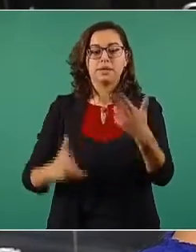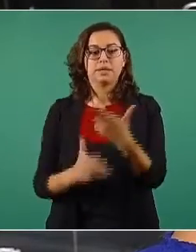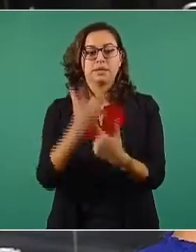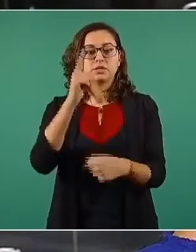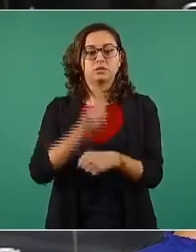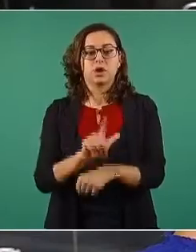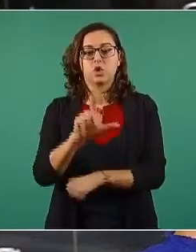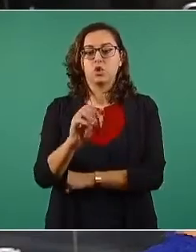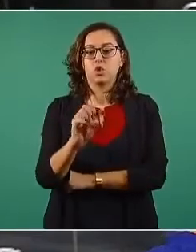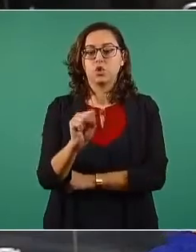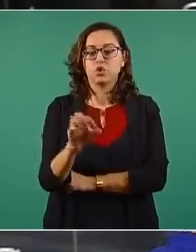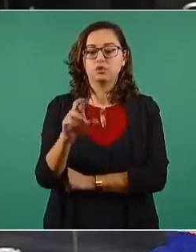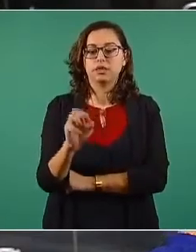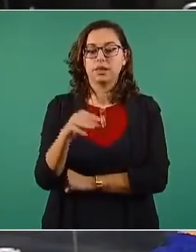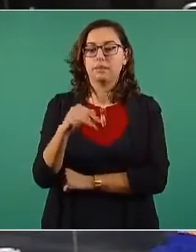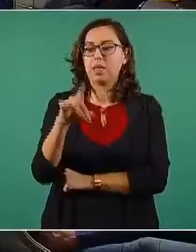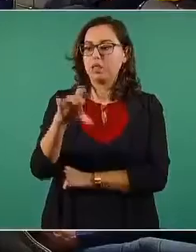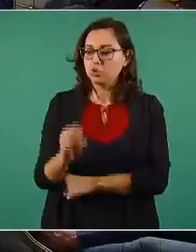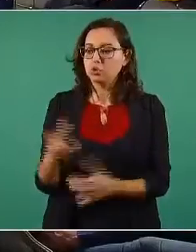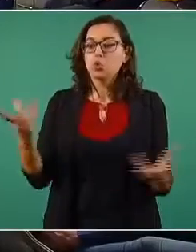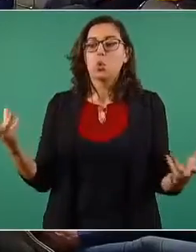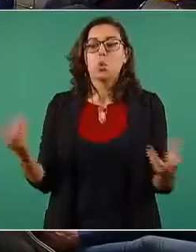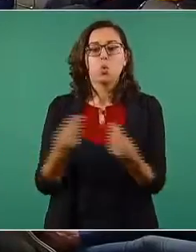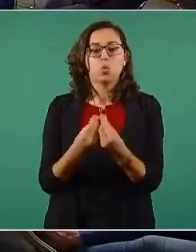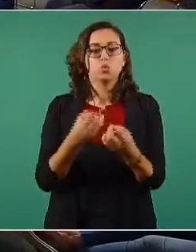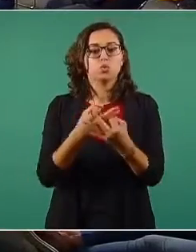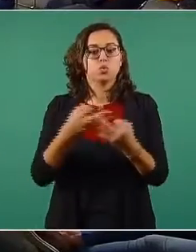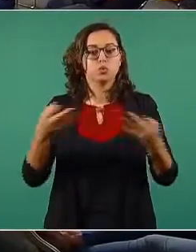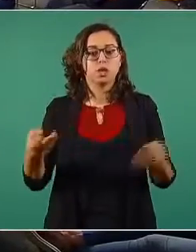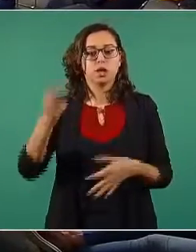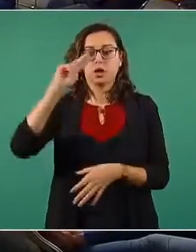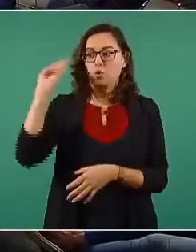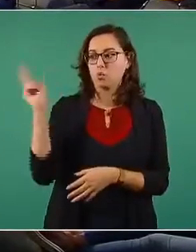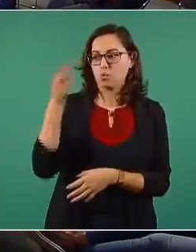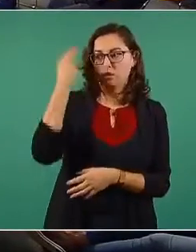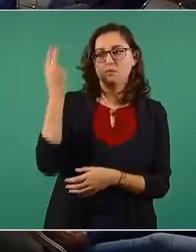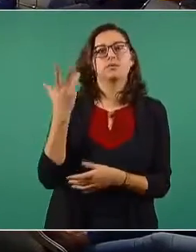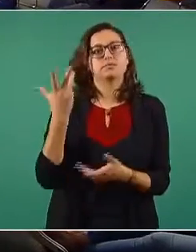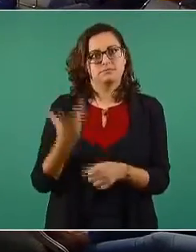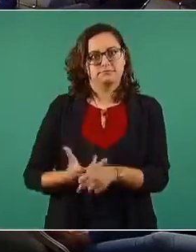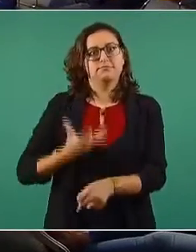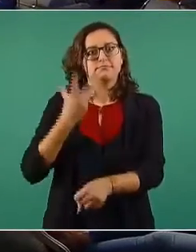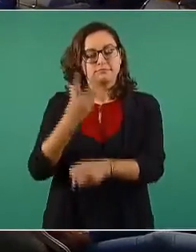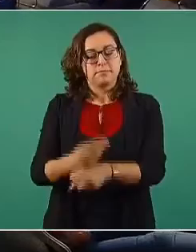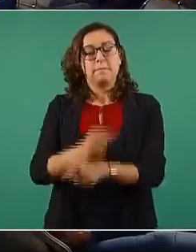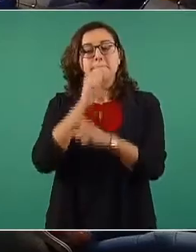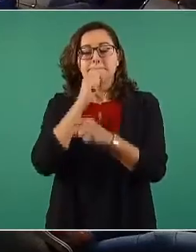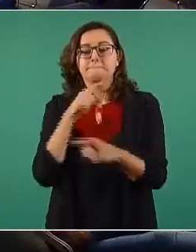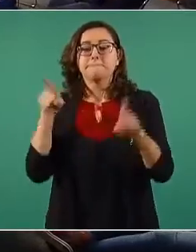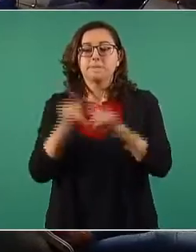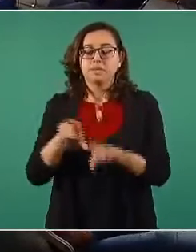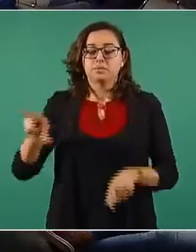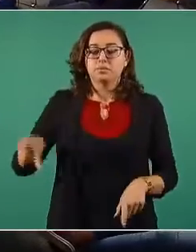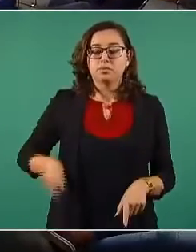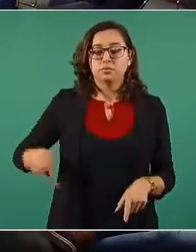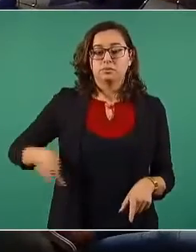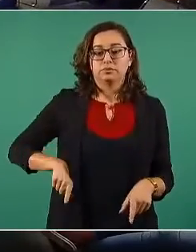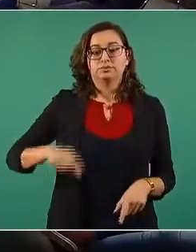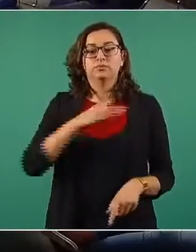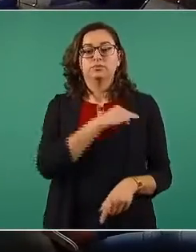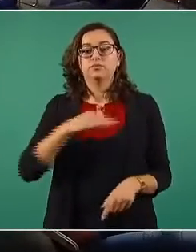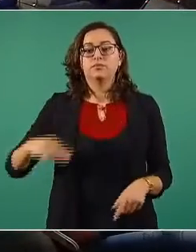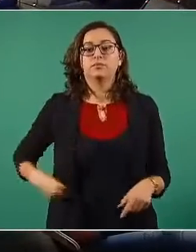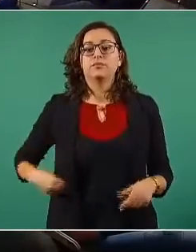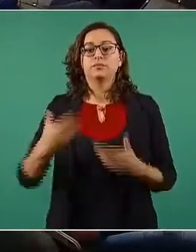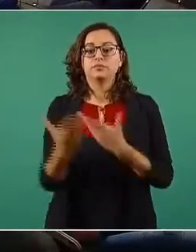Remedios llegue hasta las puertas de la universidad. Además, un grupo de ambientalistas junto con el gobierno municipal están proponiendo